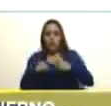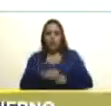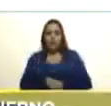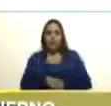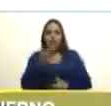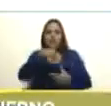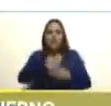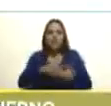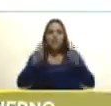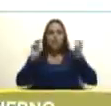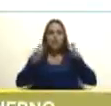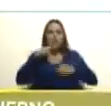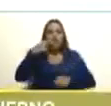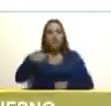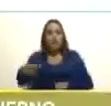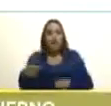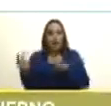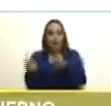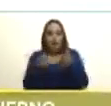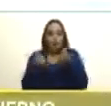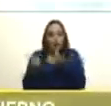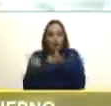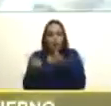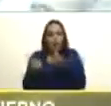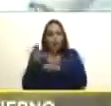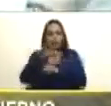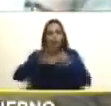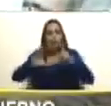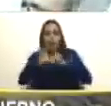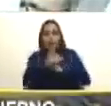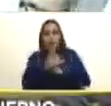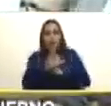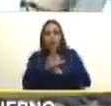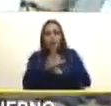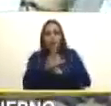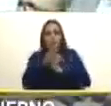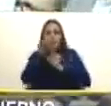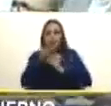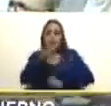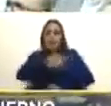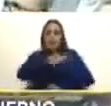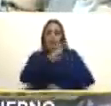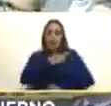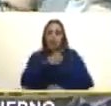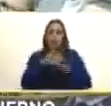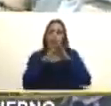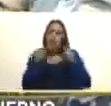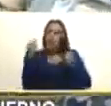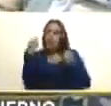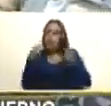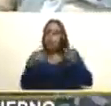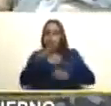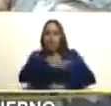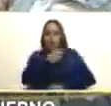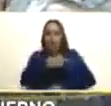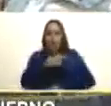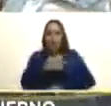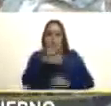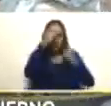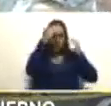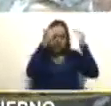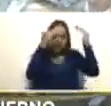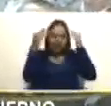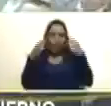de la política la economía la cultura la espiritualidad todas las religiones mi saludo especial